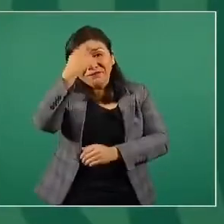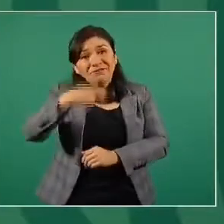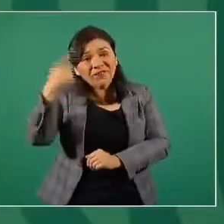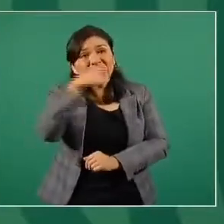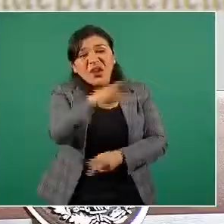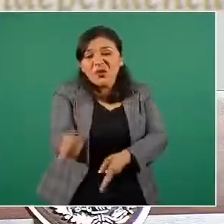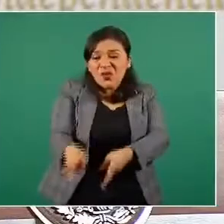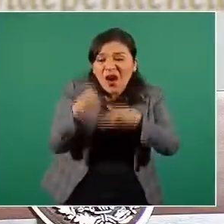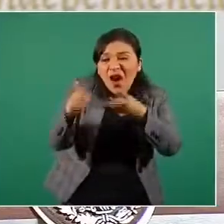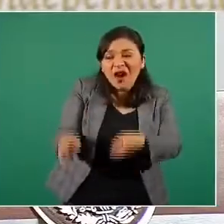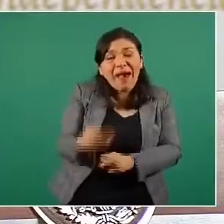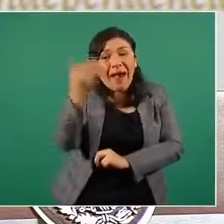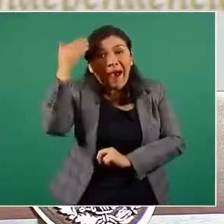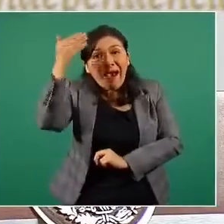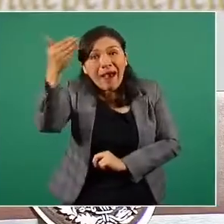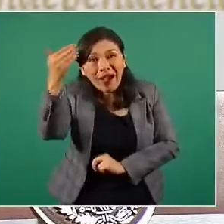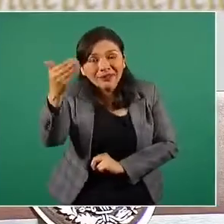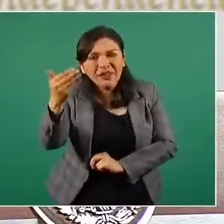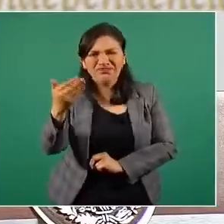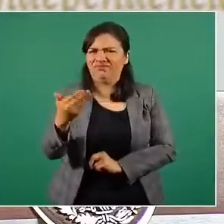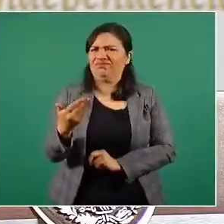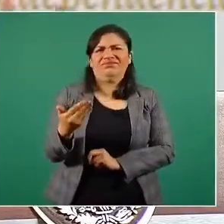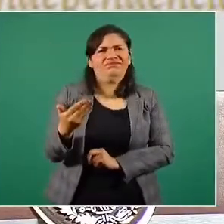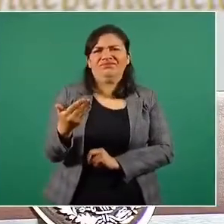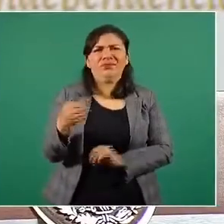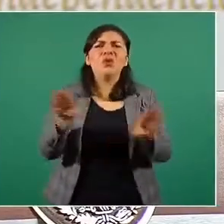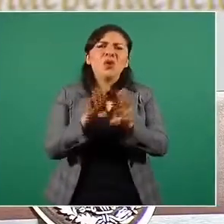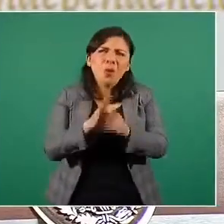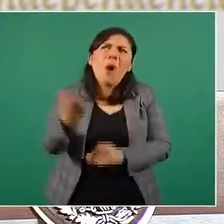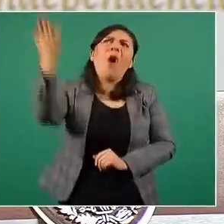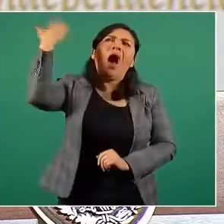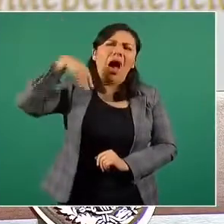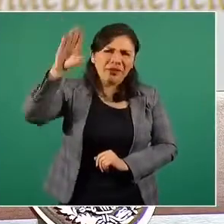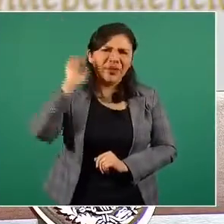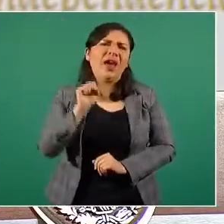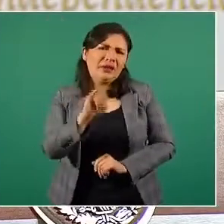saqueo, el robo, la corrupción, como era antes.